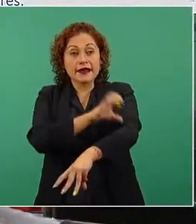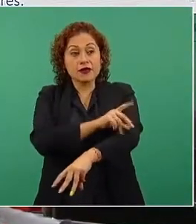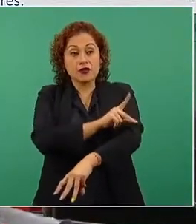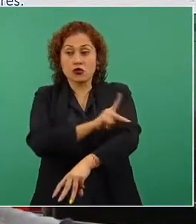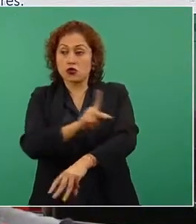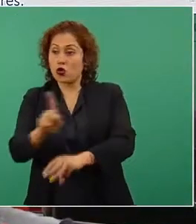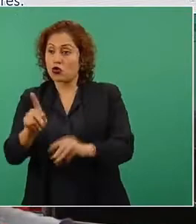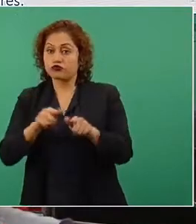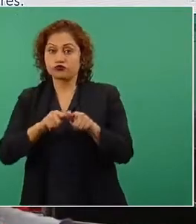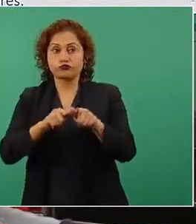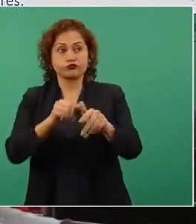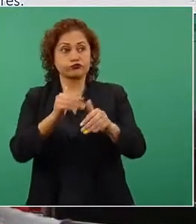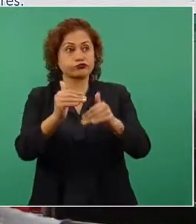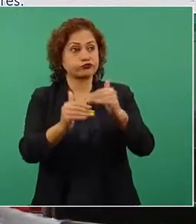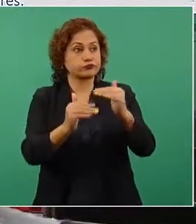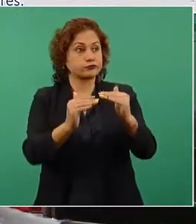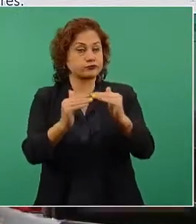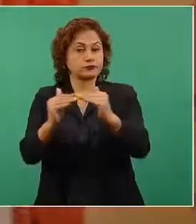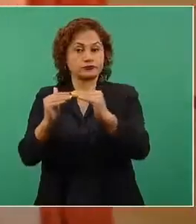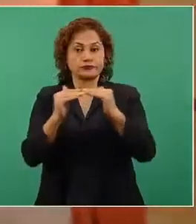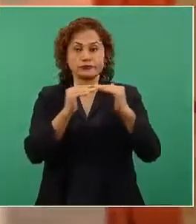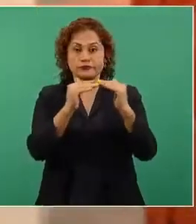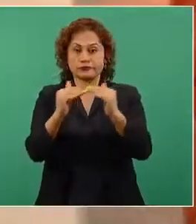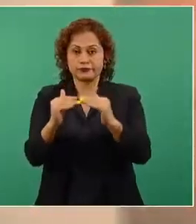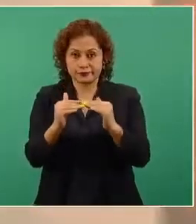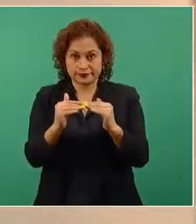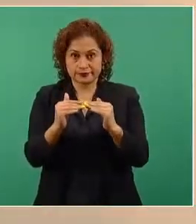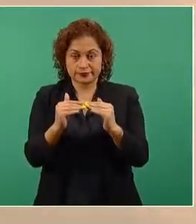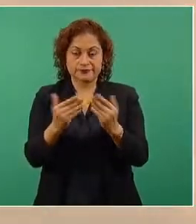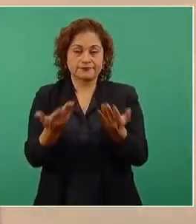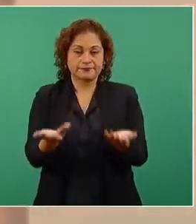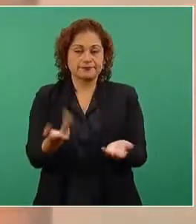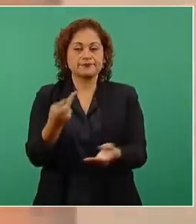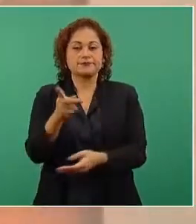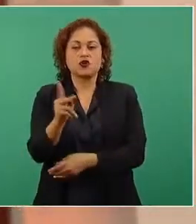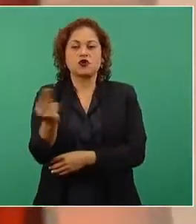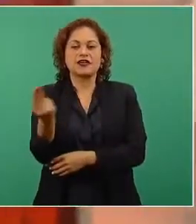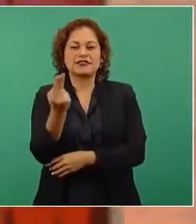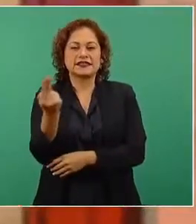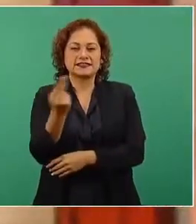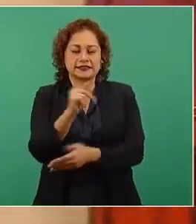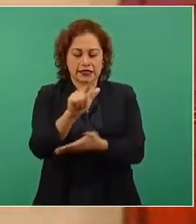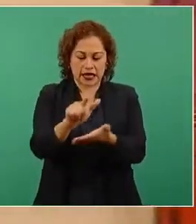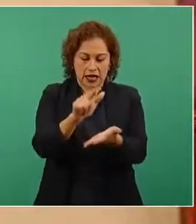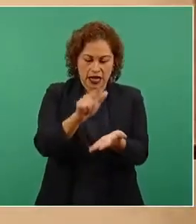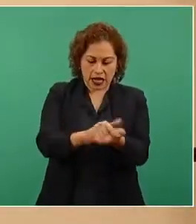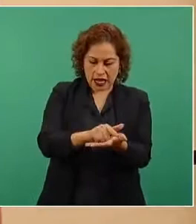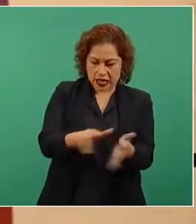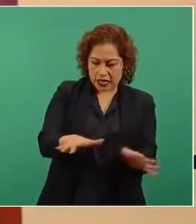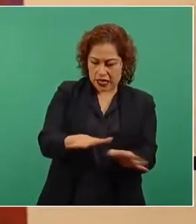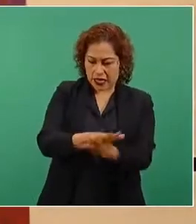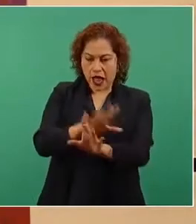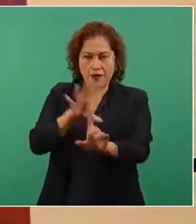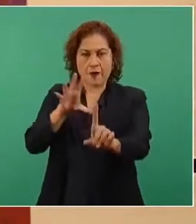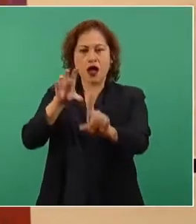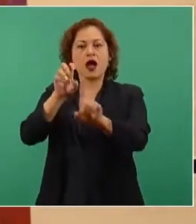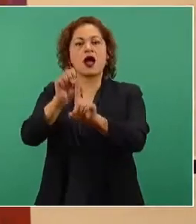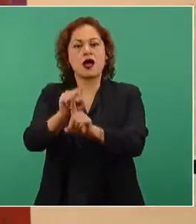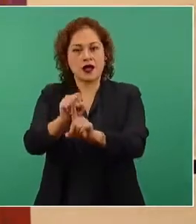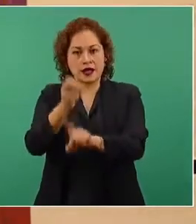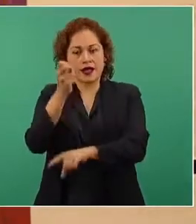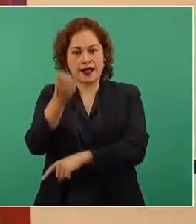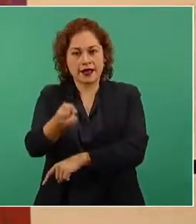constantes. ¿Qué se requiere entonces para transitar hacia ello? Pues que las